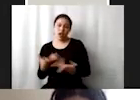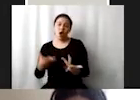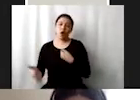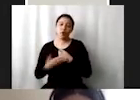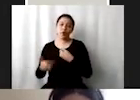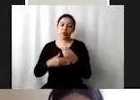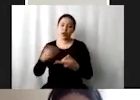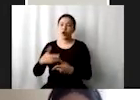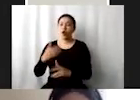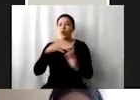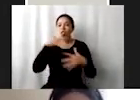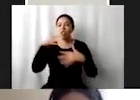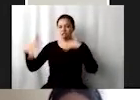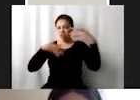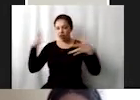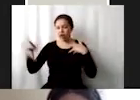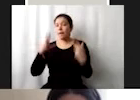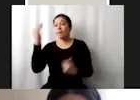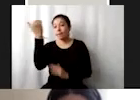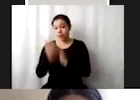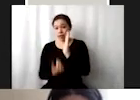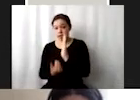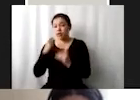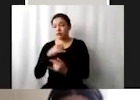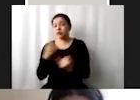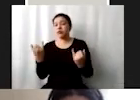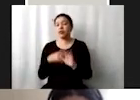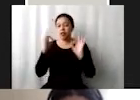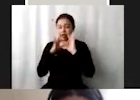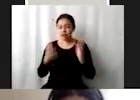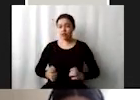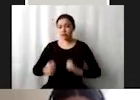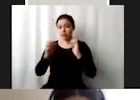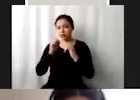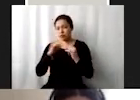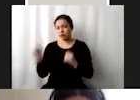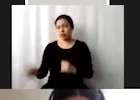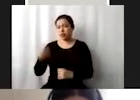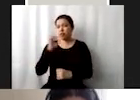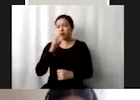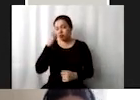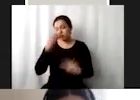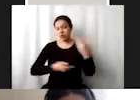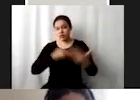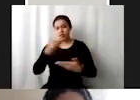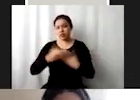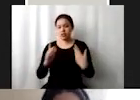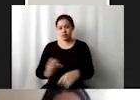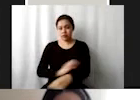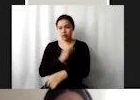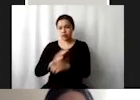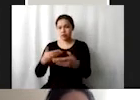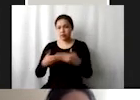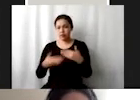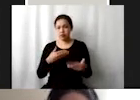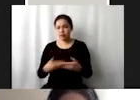o menos contaminantes y ampliando la infraestructura y mejora de la tecnología para prestar servicios energéticos modernos acá hay